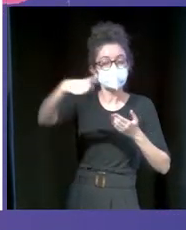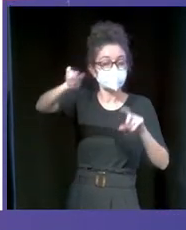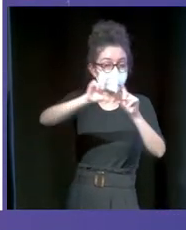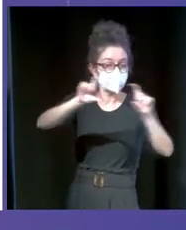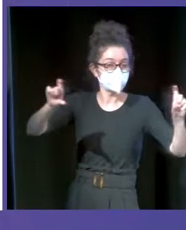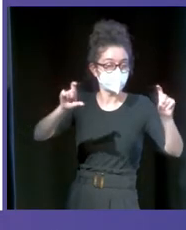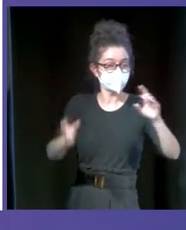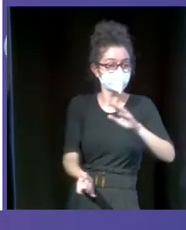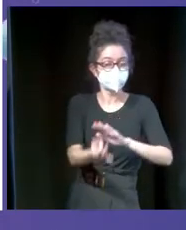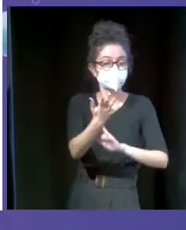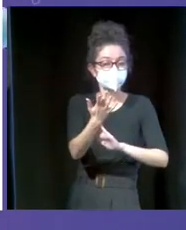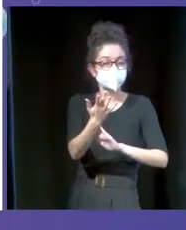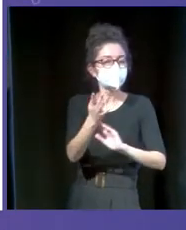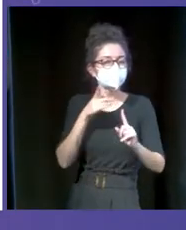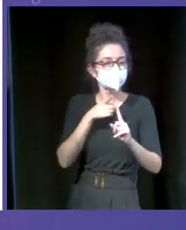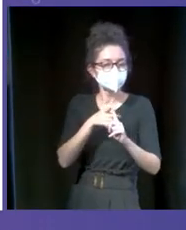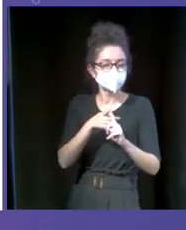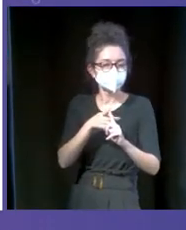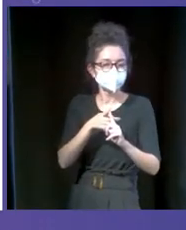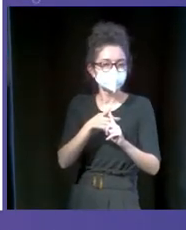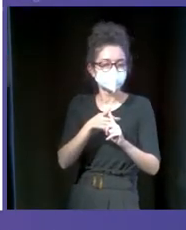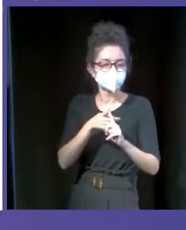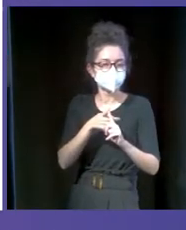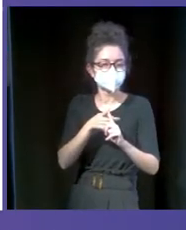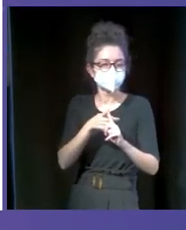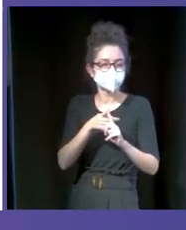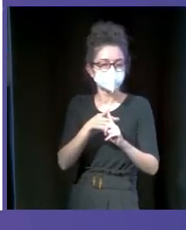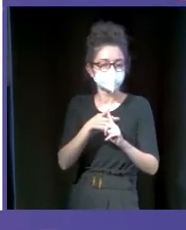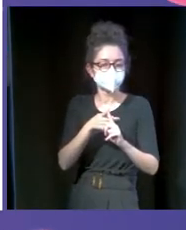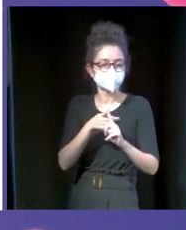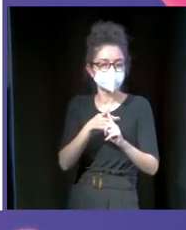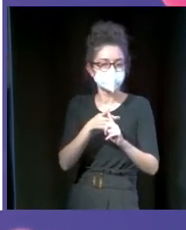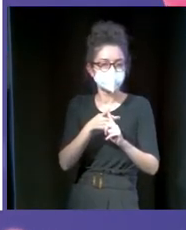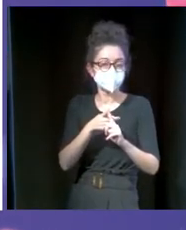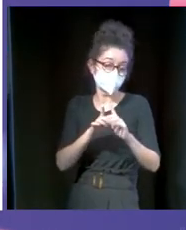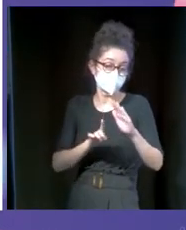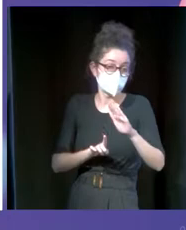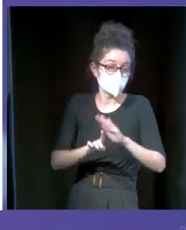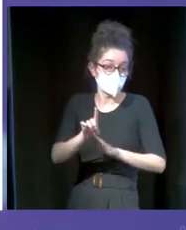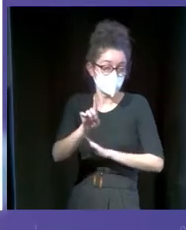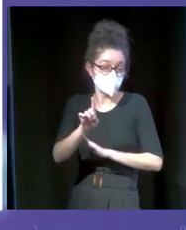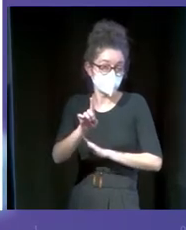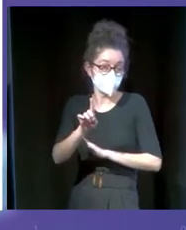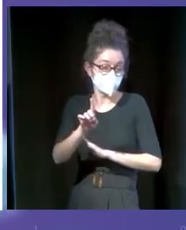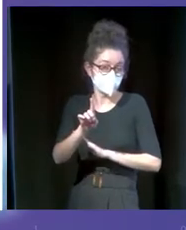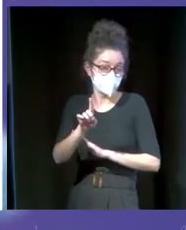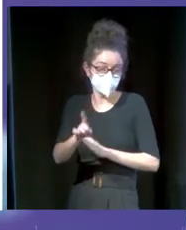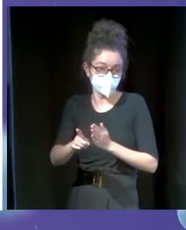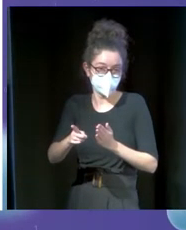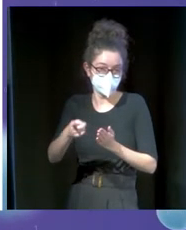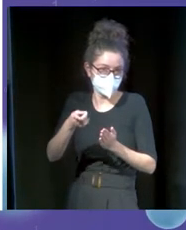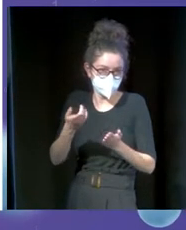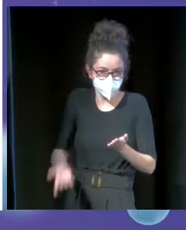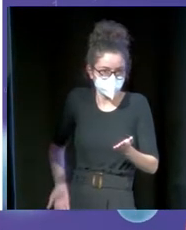invertir aquí en lo que es en desarrollo y que se quedase dentro de lo que es la isla.